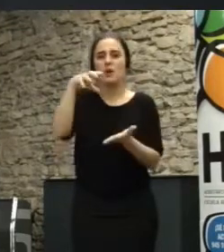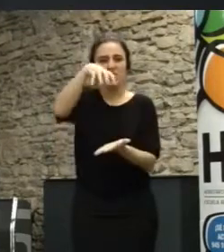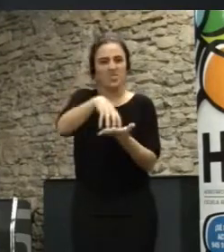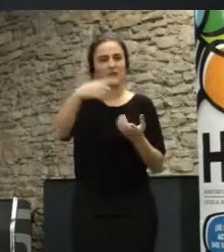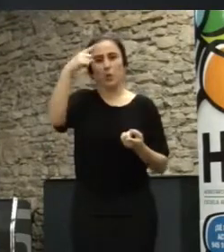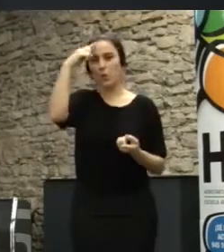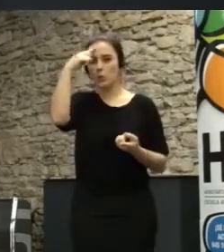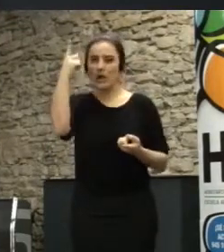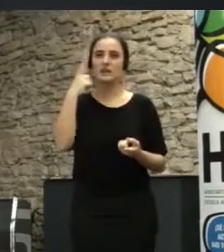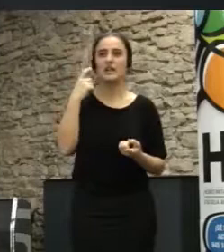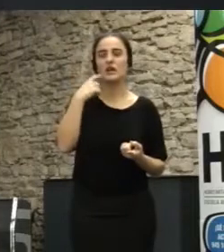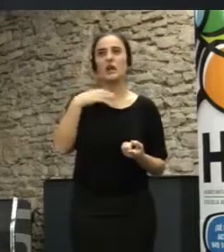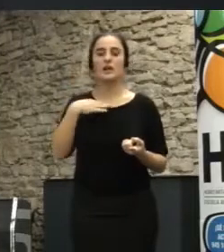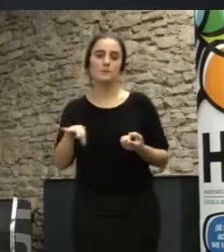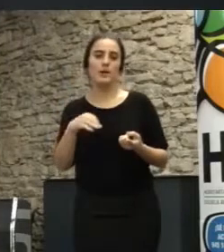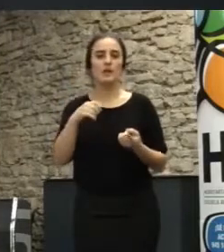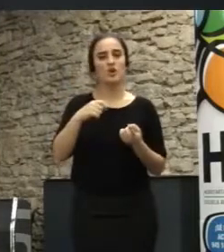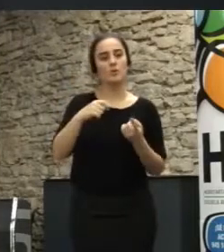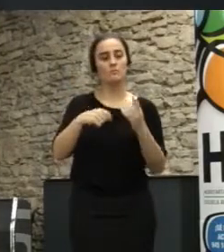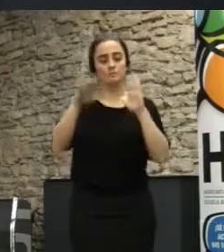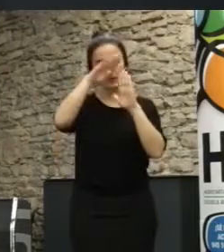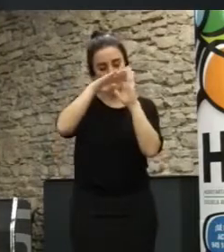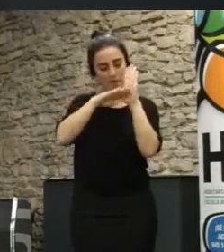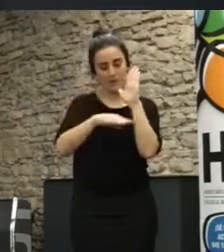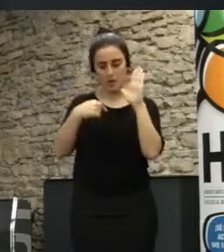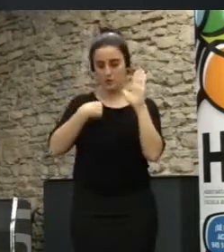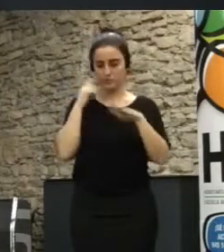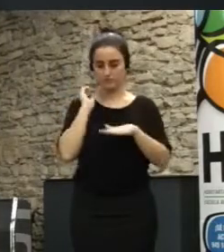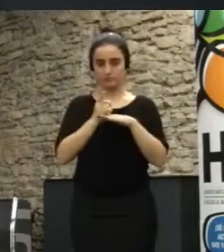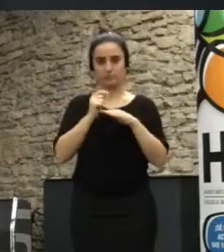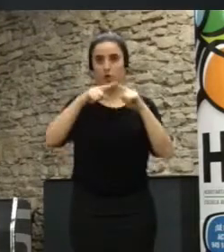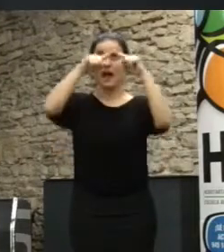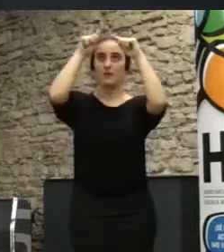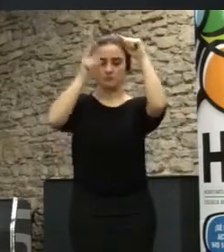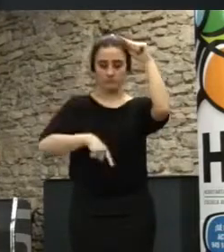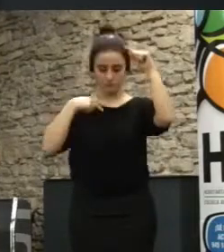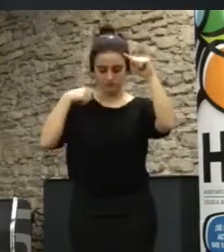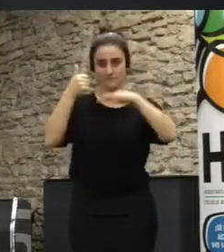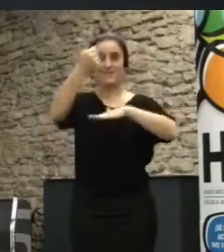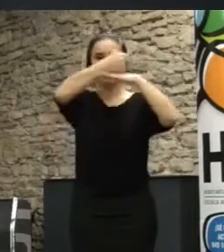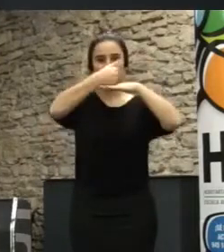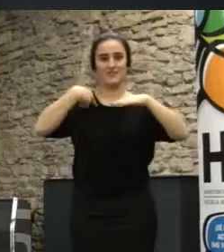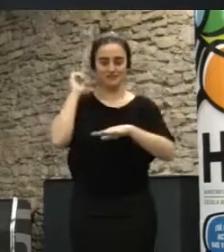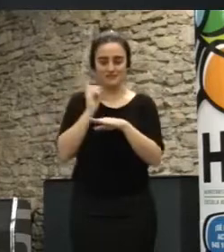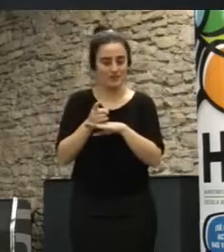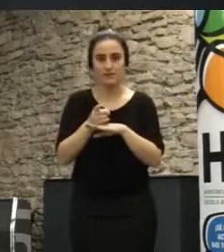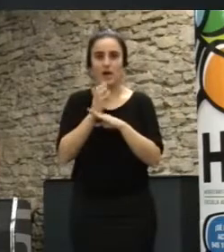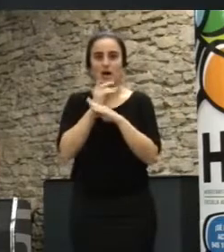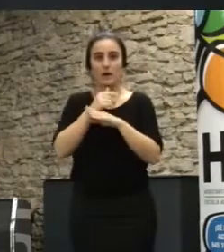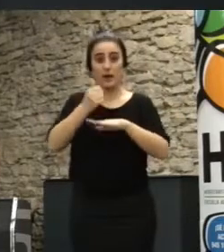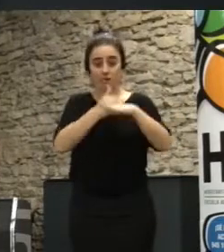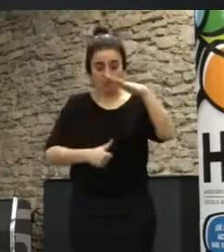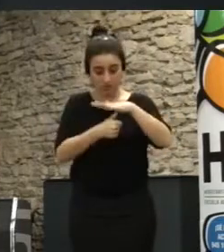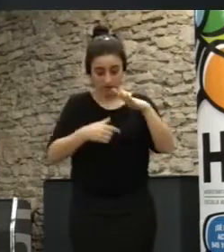tradicional donde la programación es vertical, donde hay un programador y es todo de arriba abajo, sino que son la gente la que proponen los proyectos,